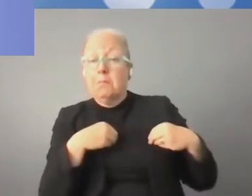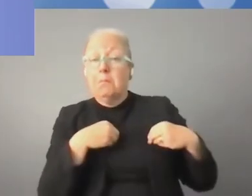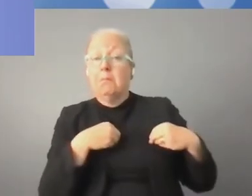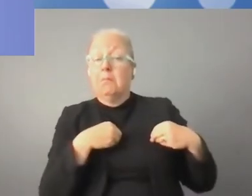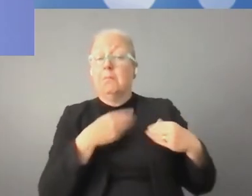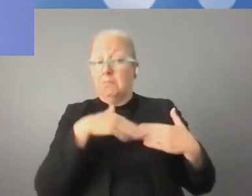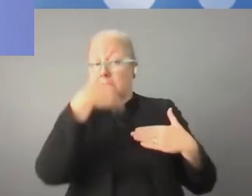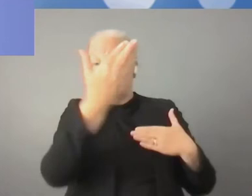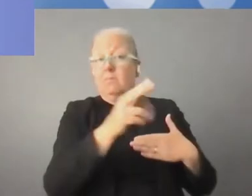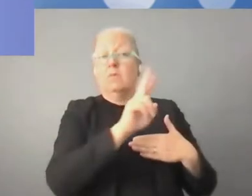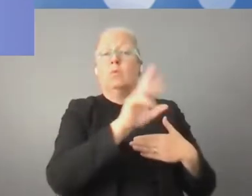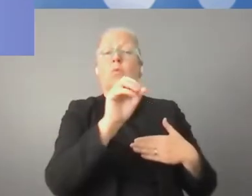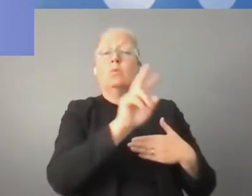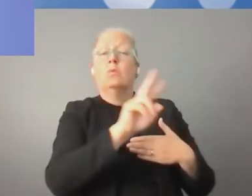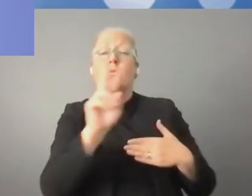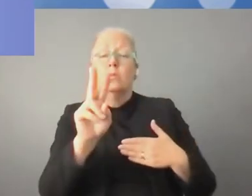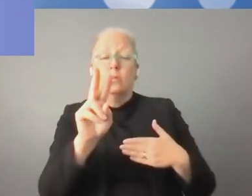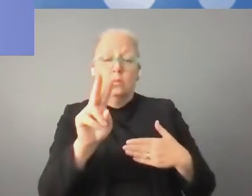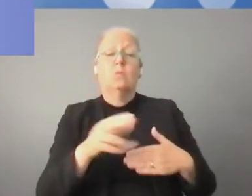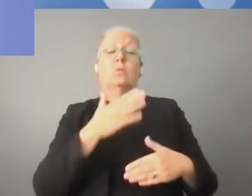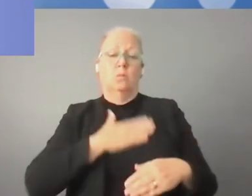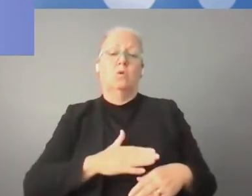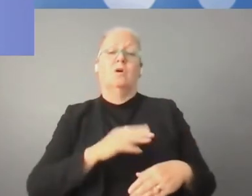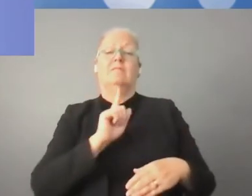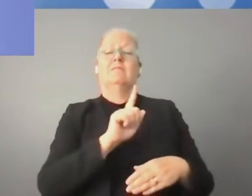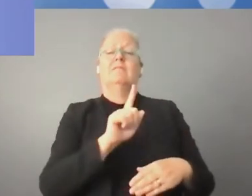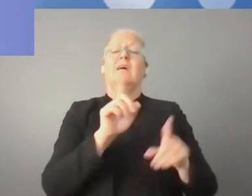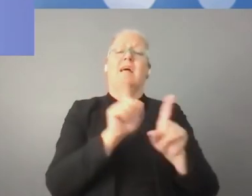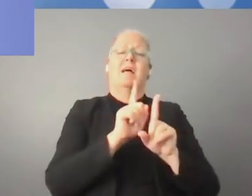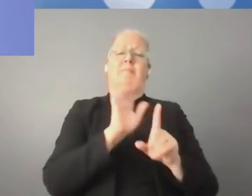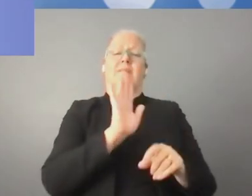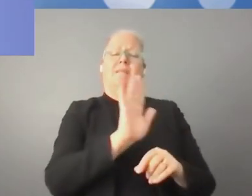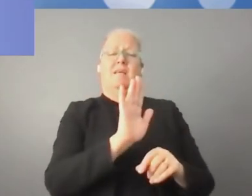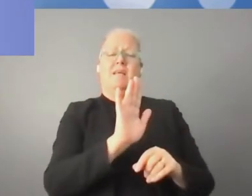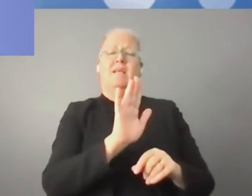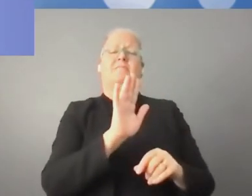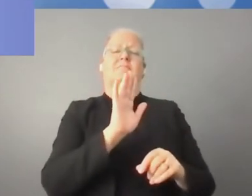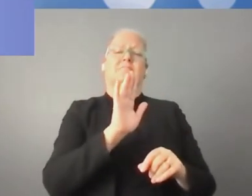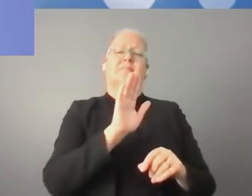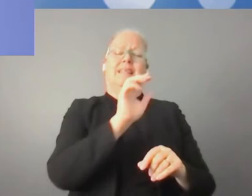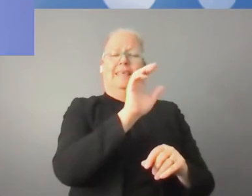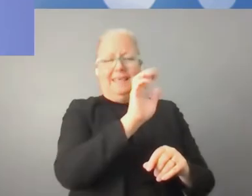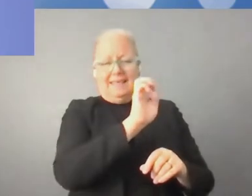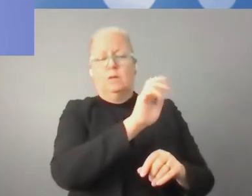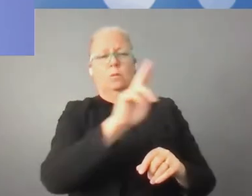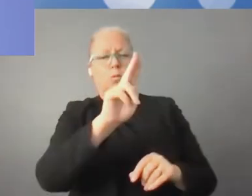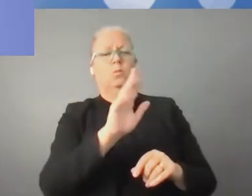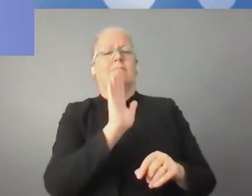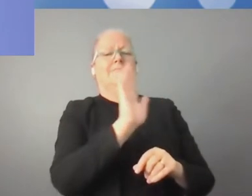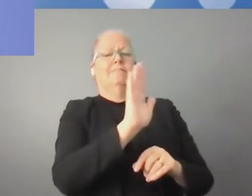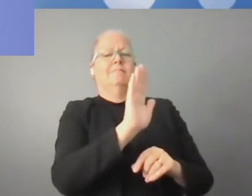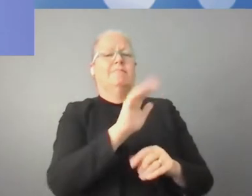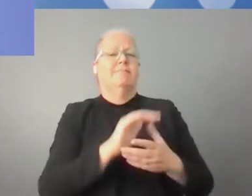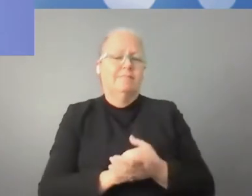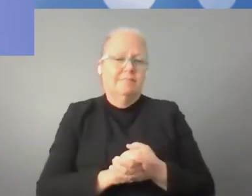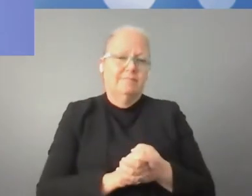que sea una competencia que permitan a las pymes competir con las grandes empresas. Esperamos que